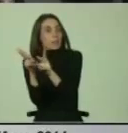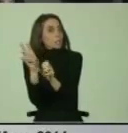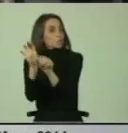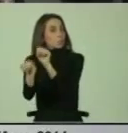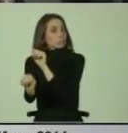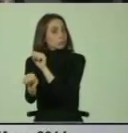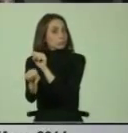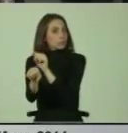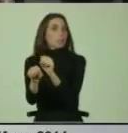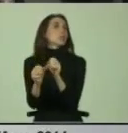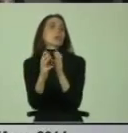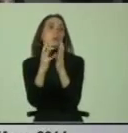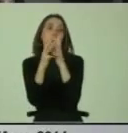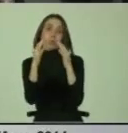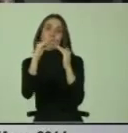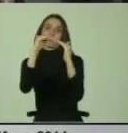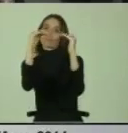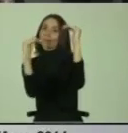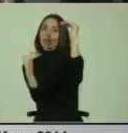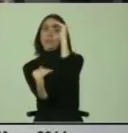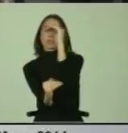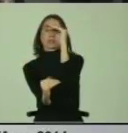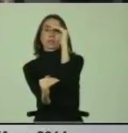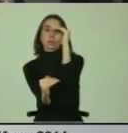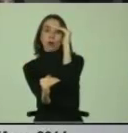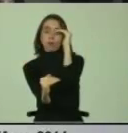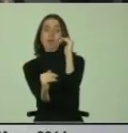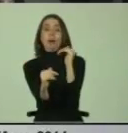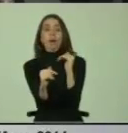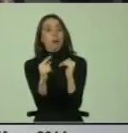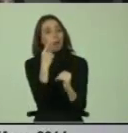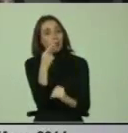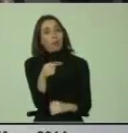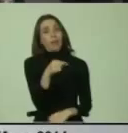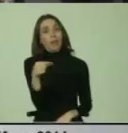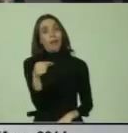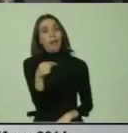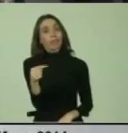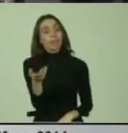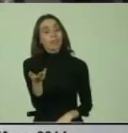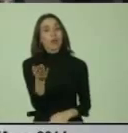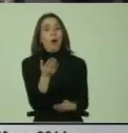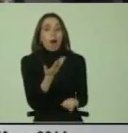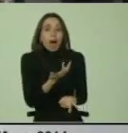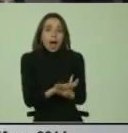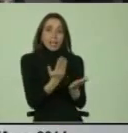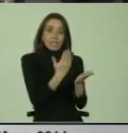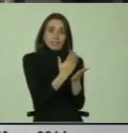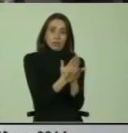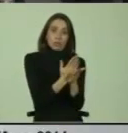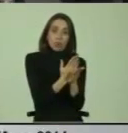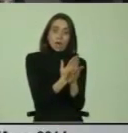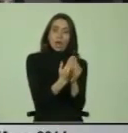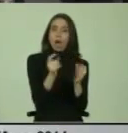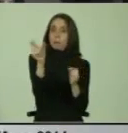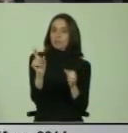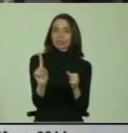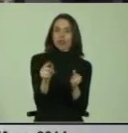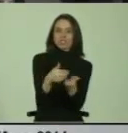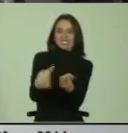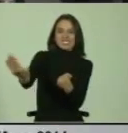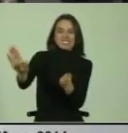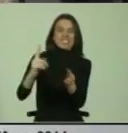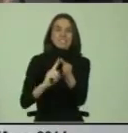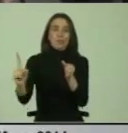genera gran desigualdad. Hay un efecto, además, muy negativo. El hecho de que haya escuelas que excluyen hace que termine habiendo